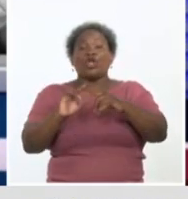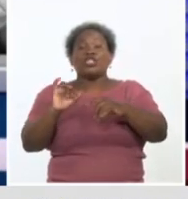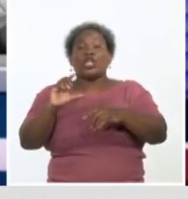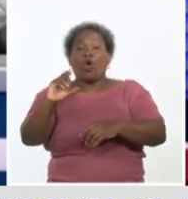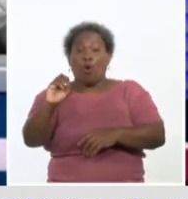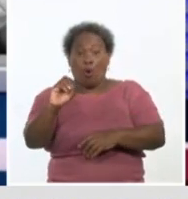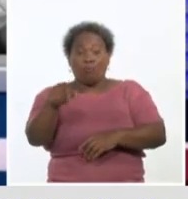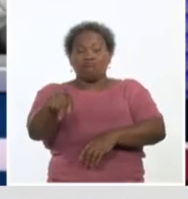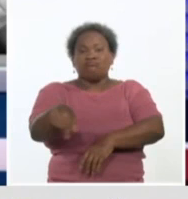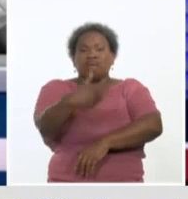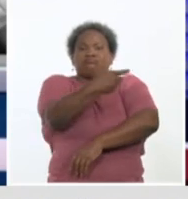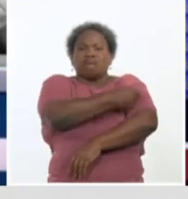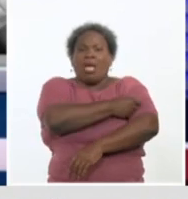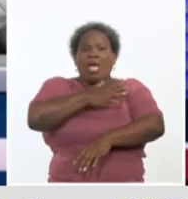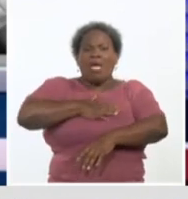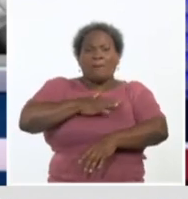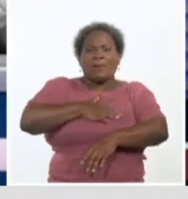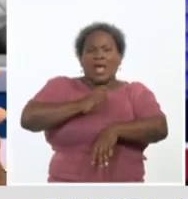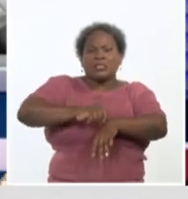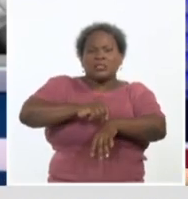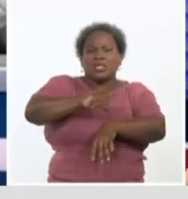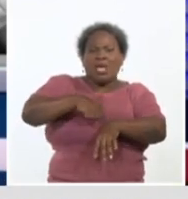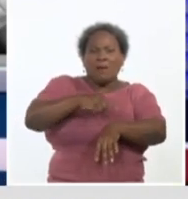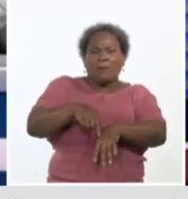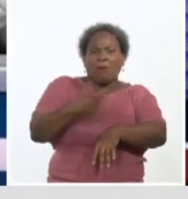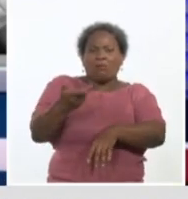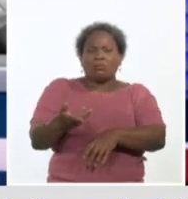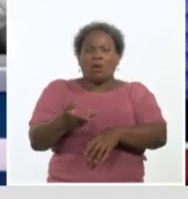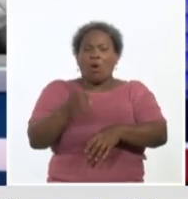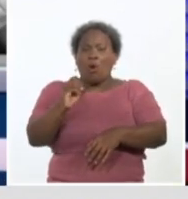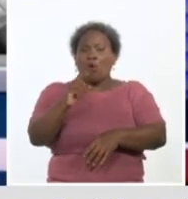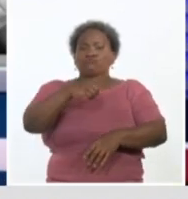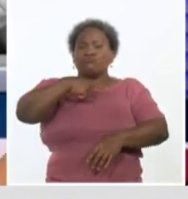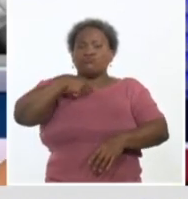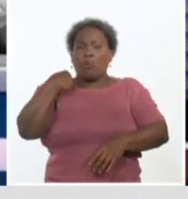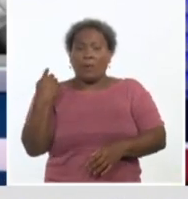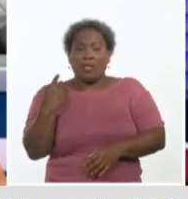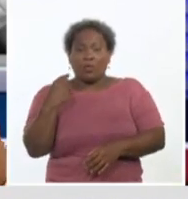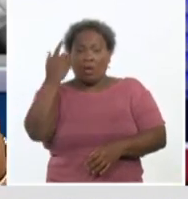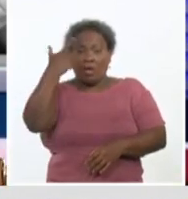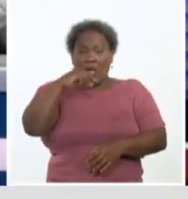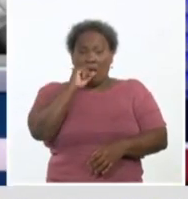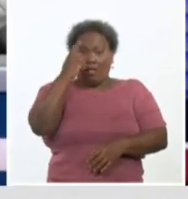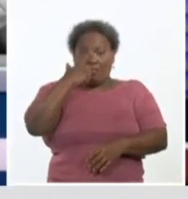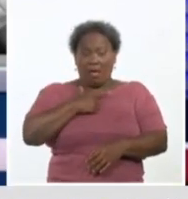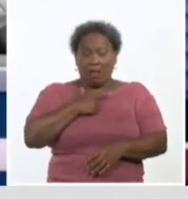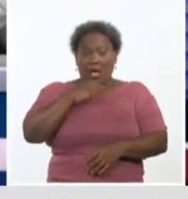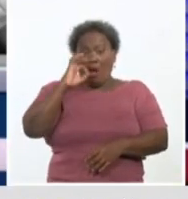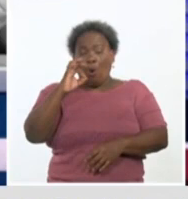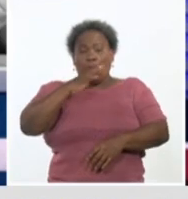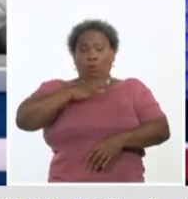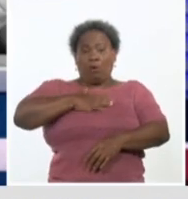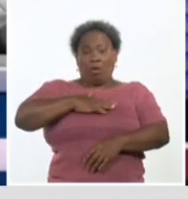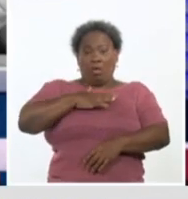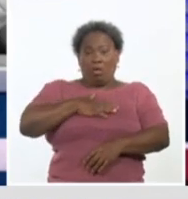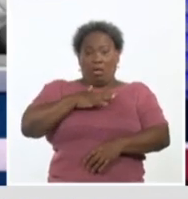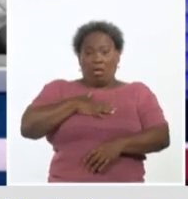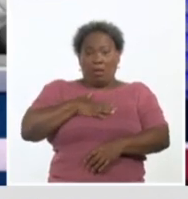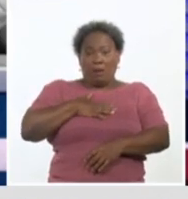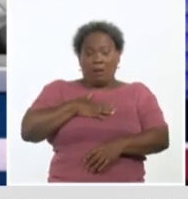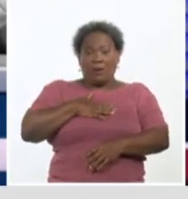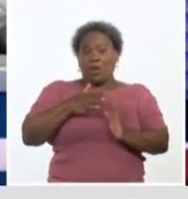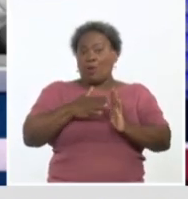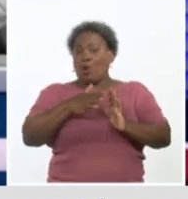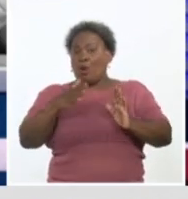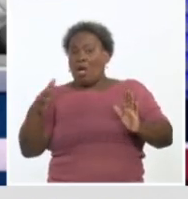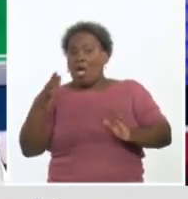la primera o segunda dosis de Abdala? O si suspendo Abdala y ya espero nuevamente un ciclo largo, ¿qué tiempo